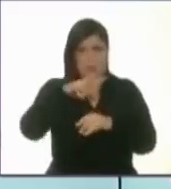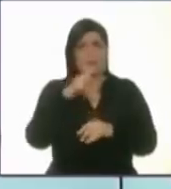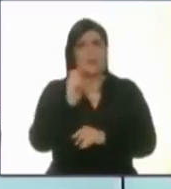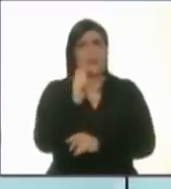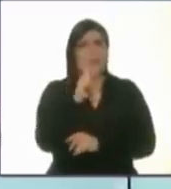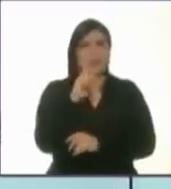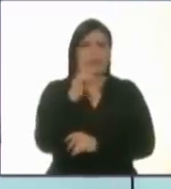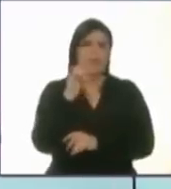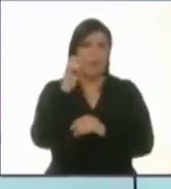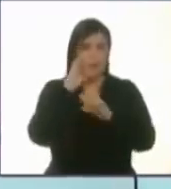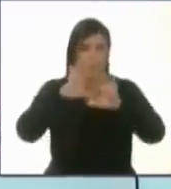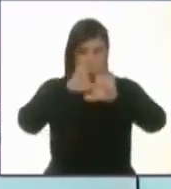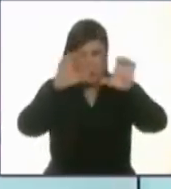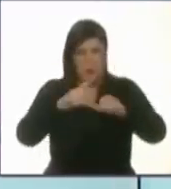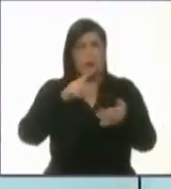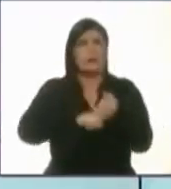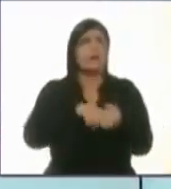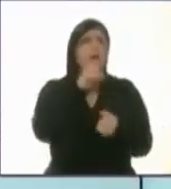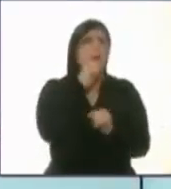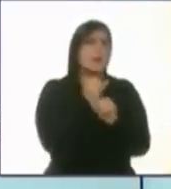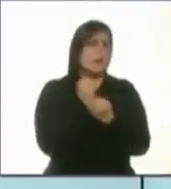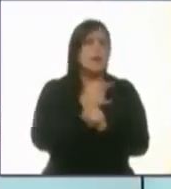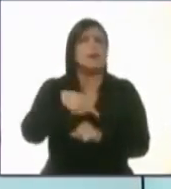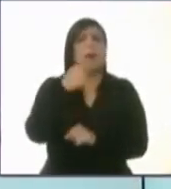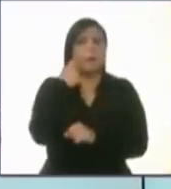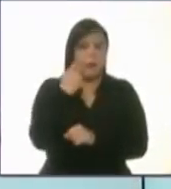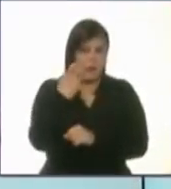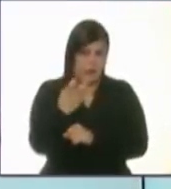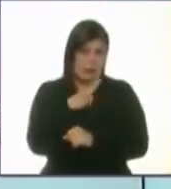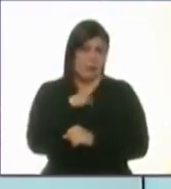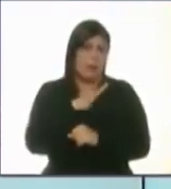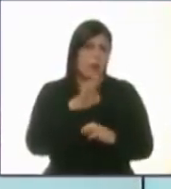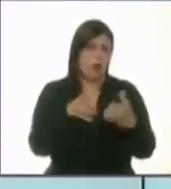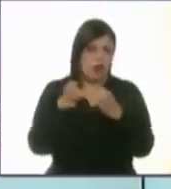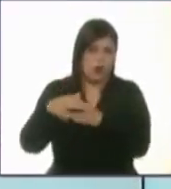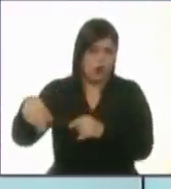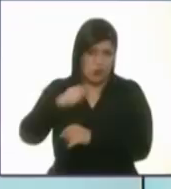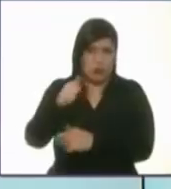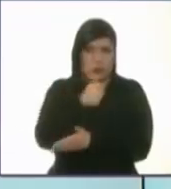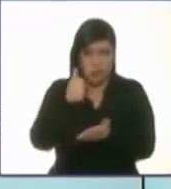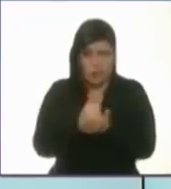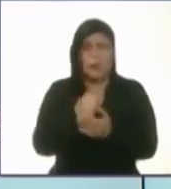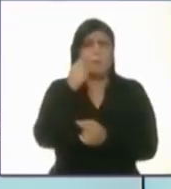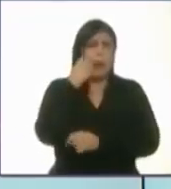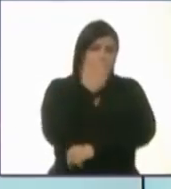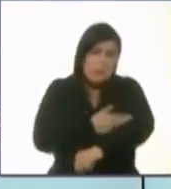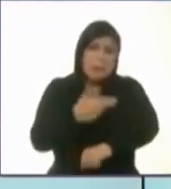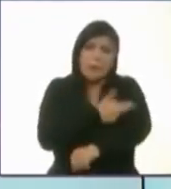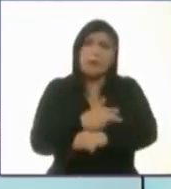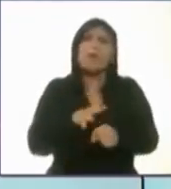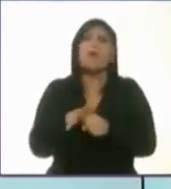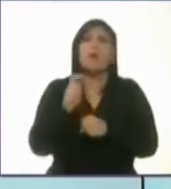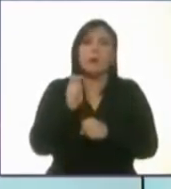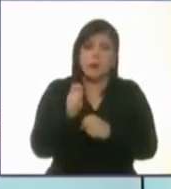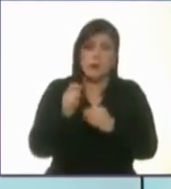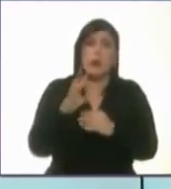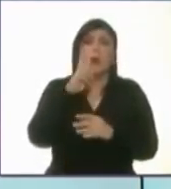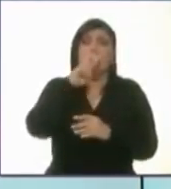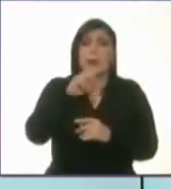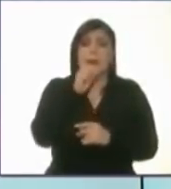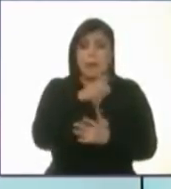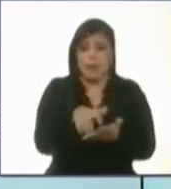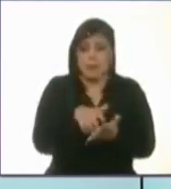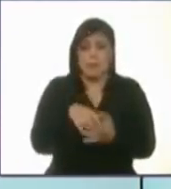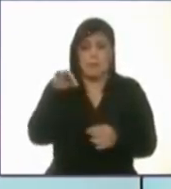ciudadanos que acompañen a esas licitaciones y tenemos ahí un fondo más o menos para la ciudad de ahorro